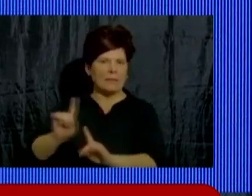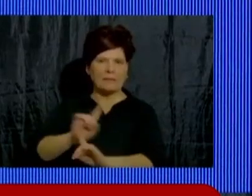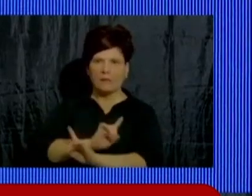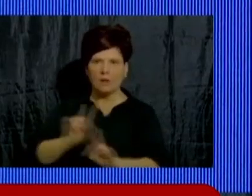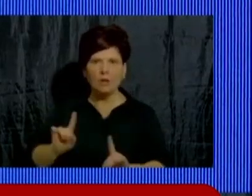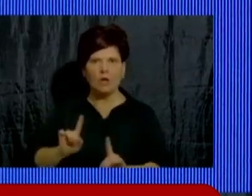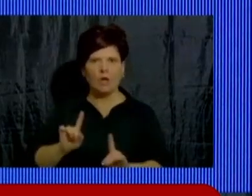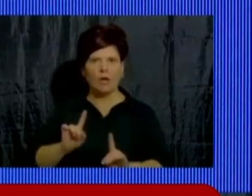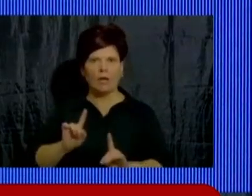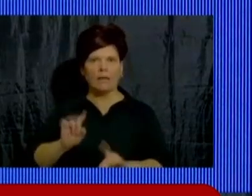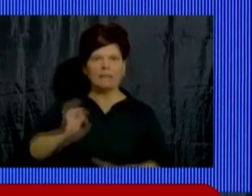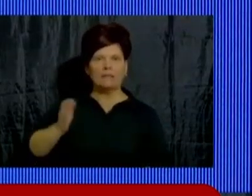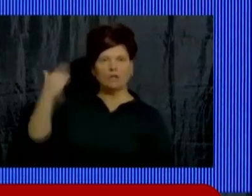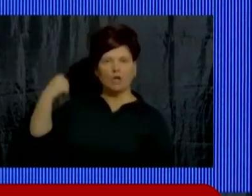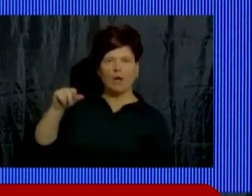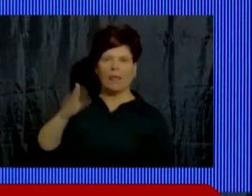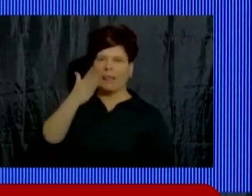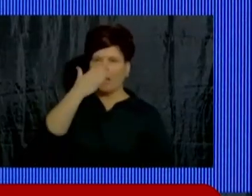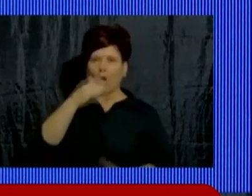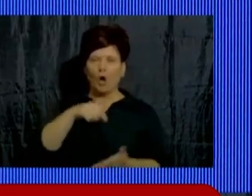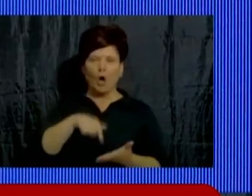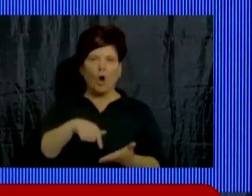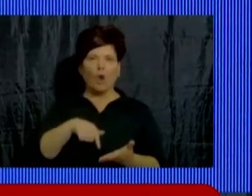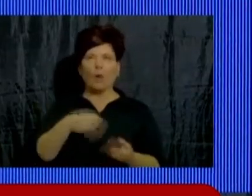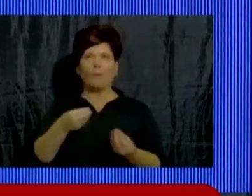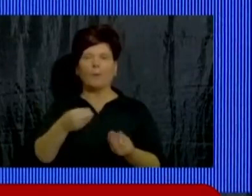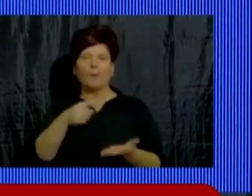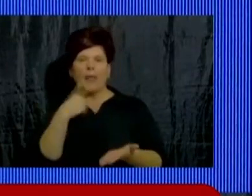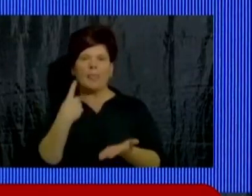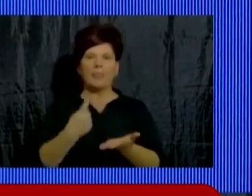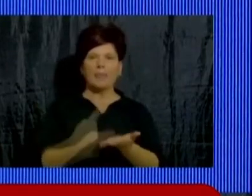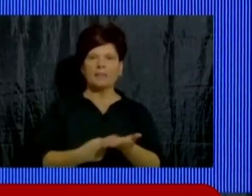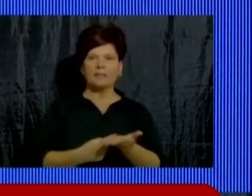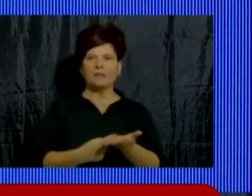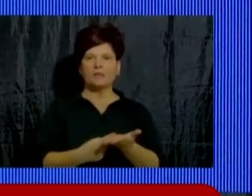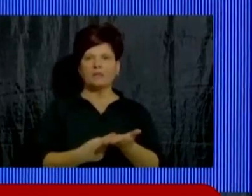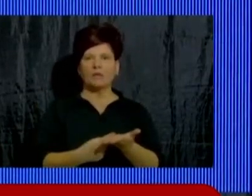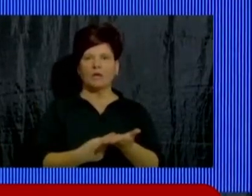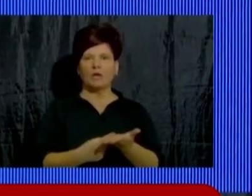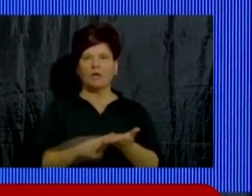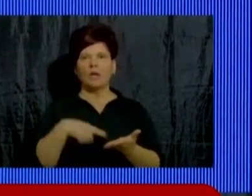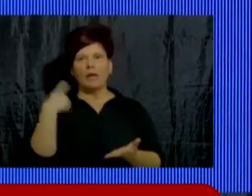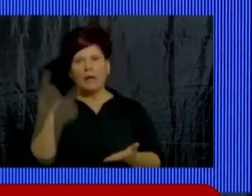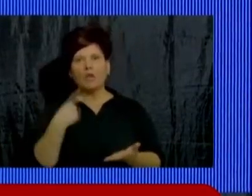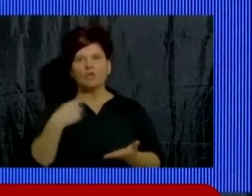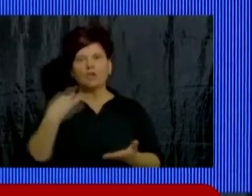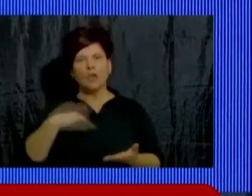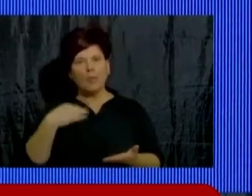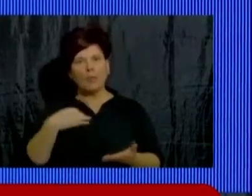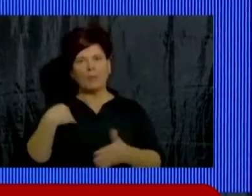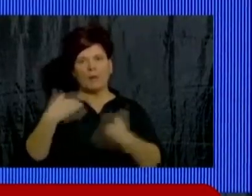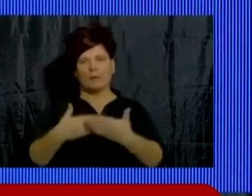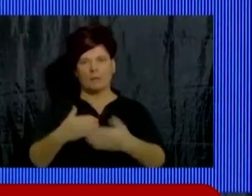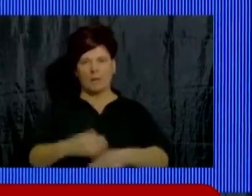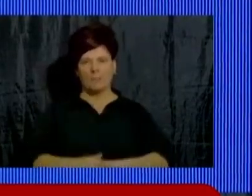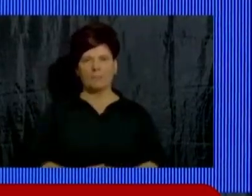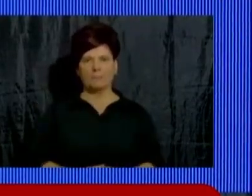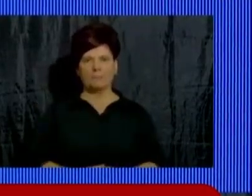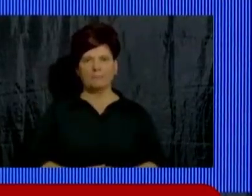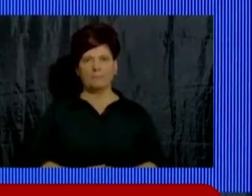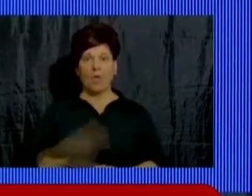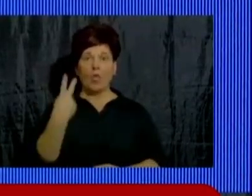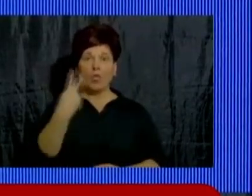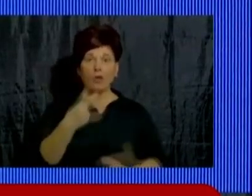se dañe la historia de Córdoba por una decisión que fue tomada en su momento y que a nosotros nos corresponde asumir. Estos dos